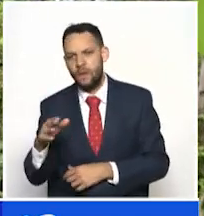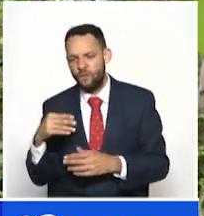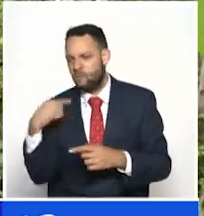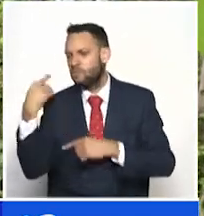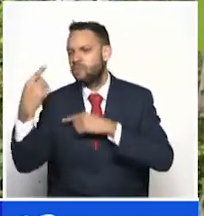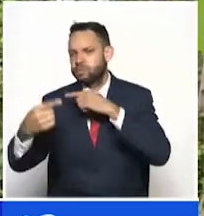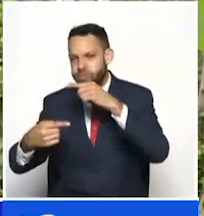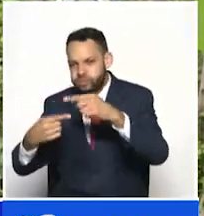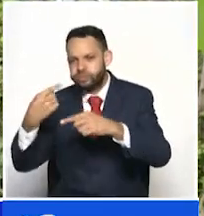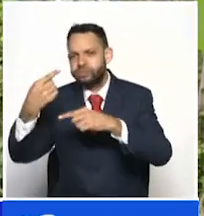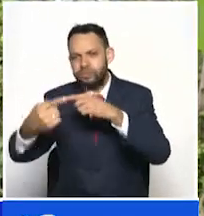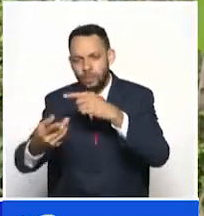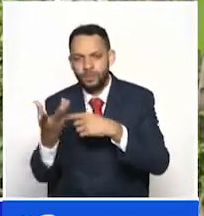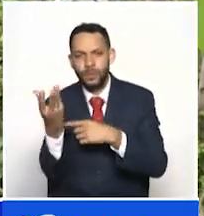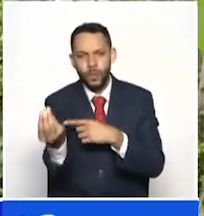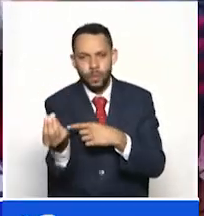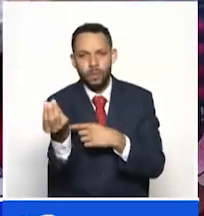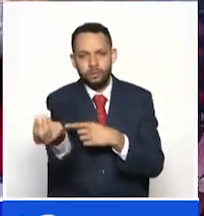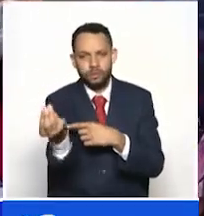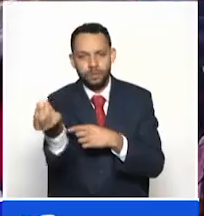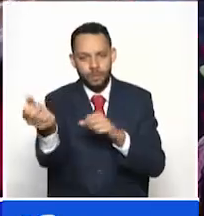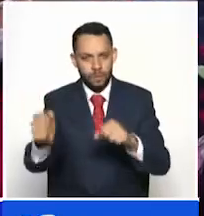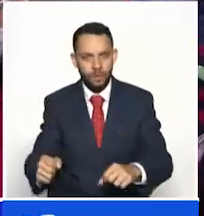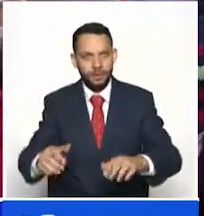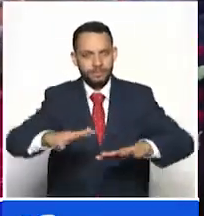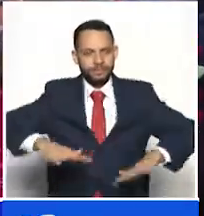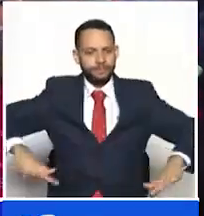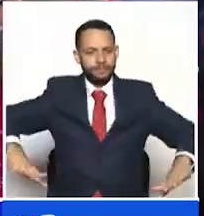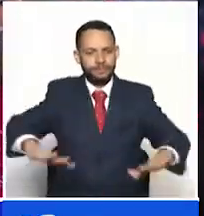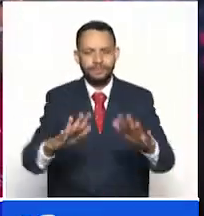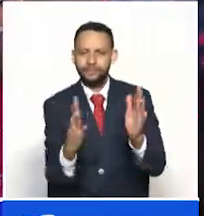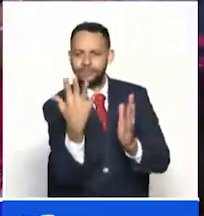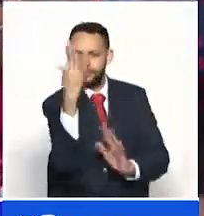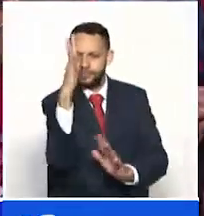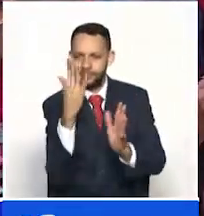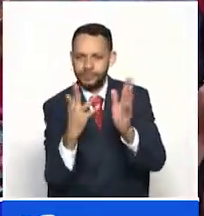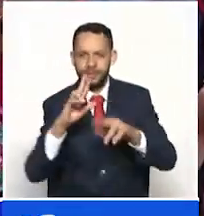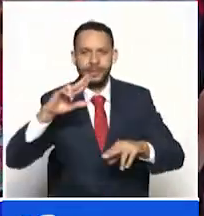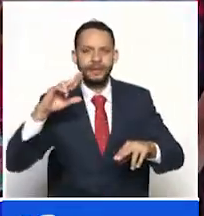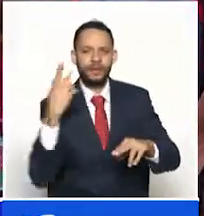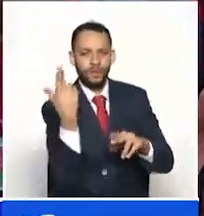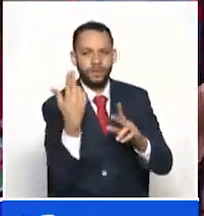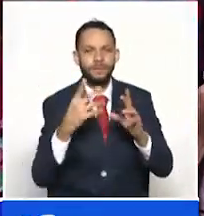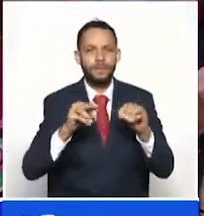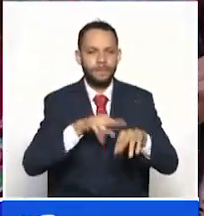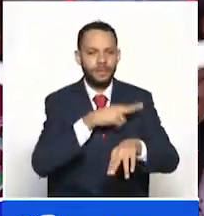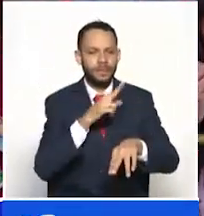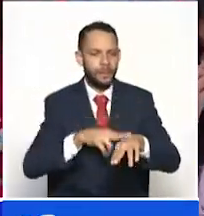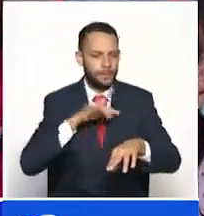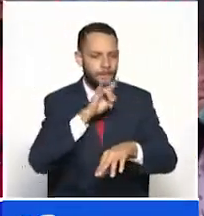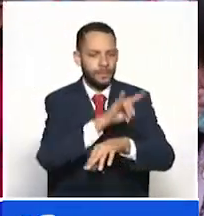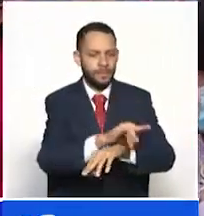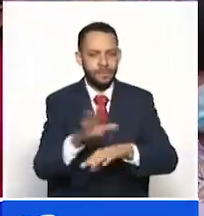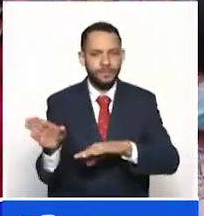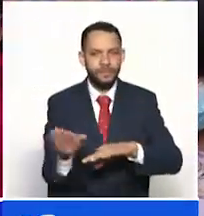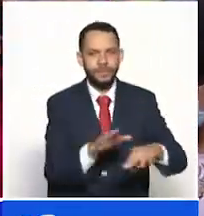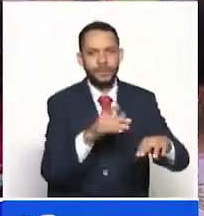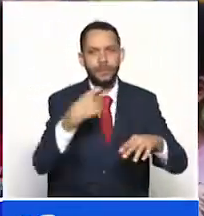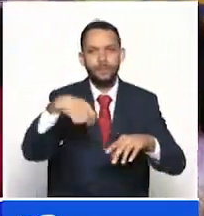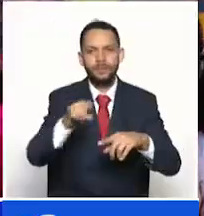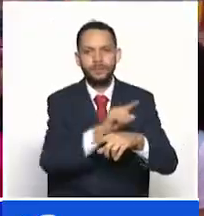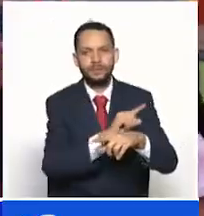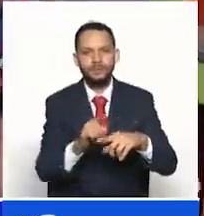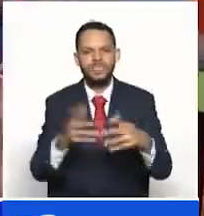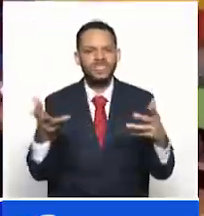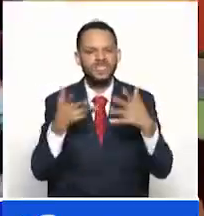puedan disfrutar de estos recursos naturales que hoy ponemos a su disposición La entrega de estos parques continuará la próxima semana en Quinchilla